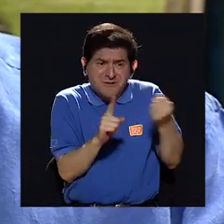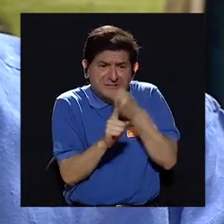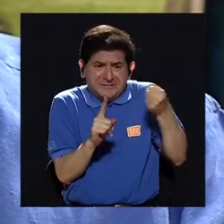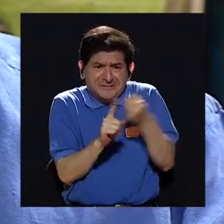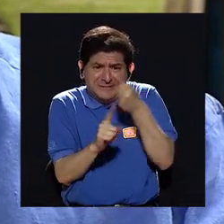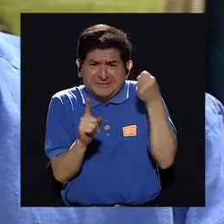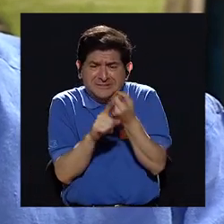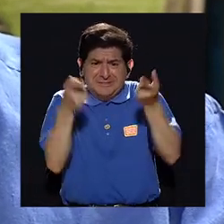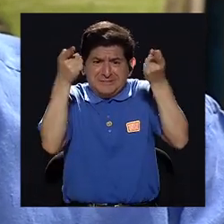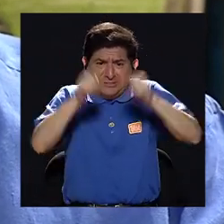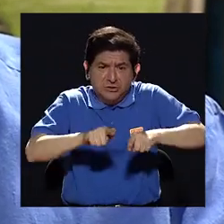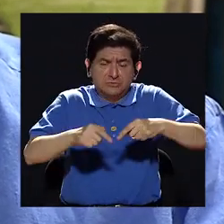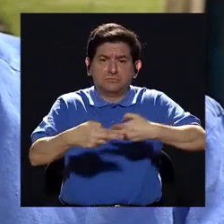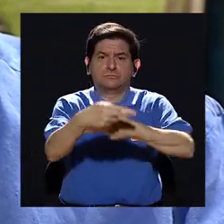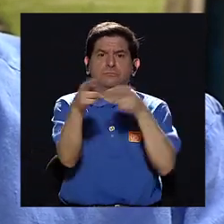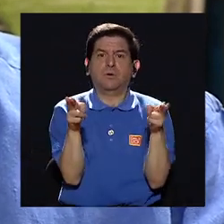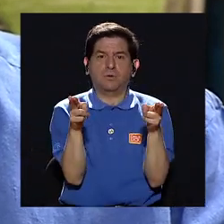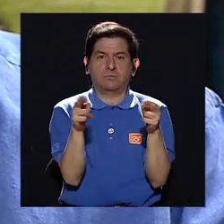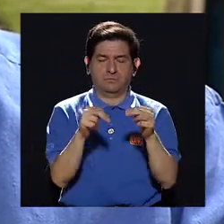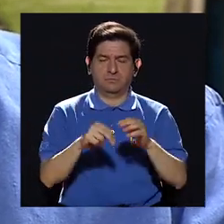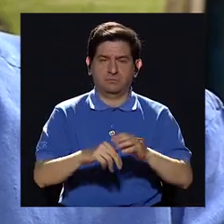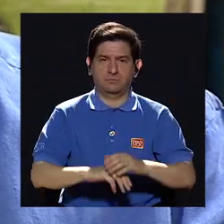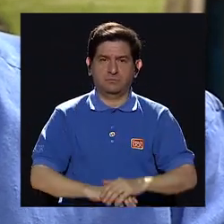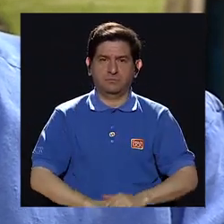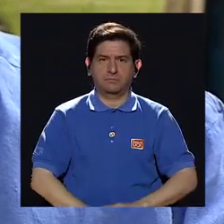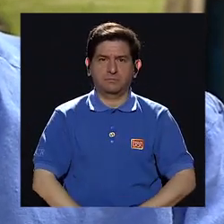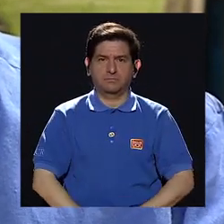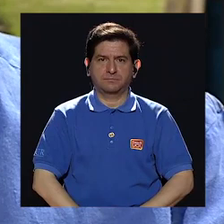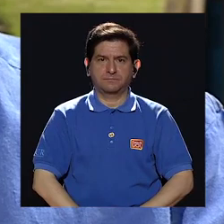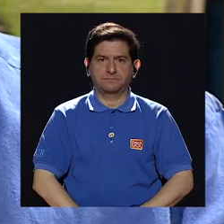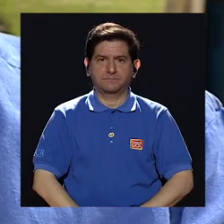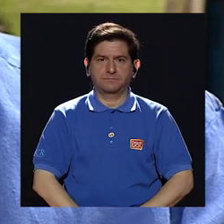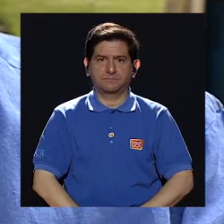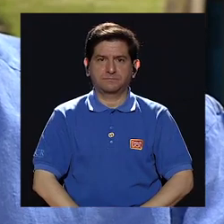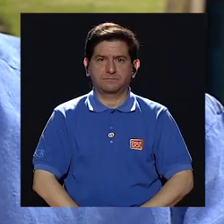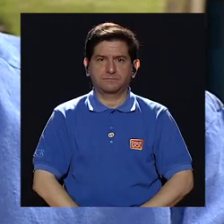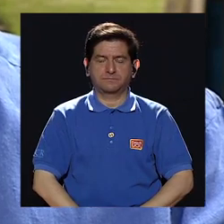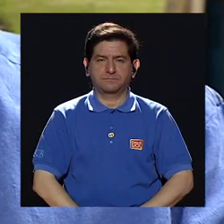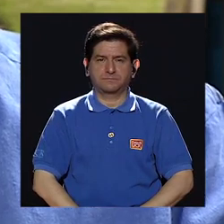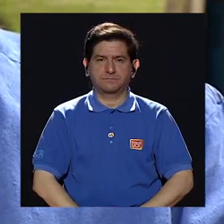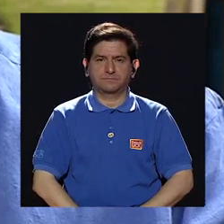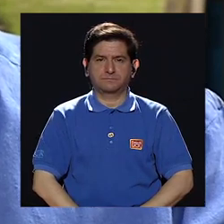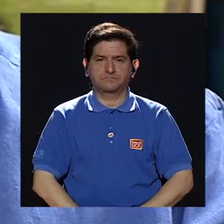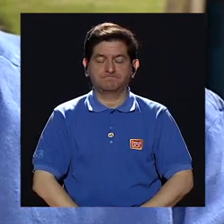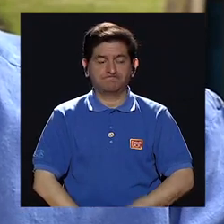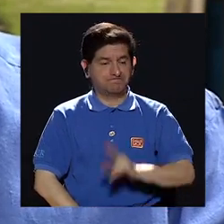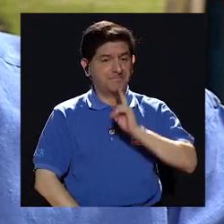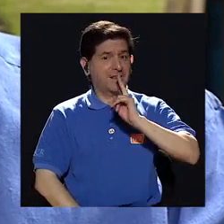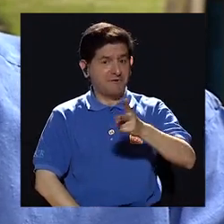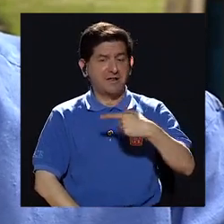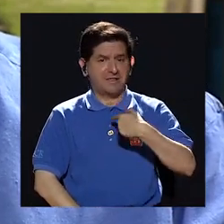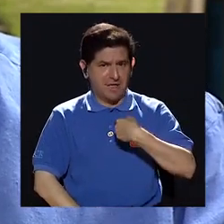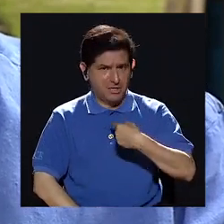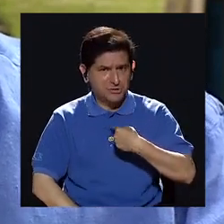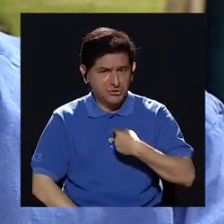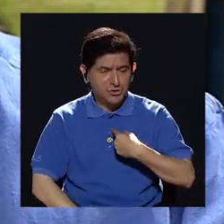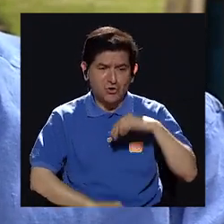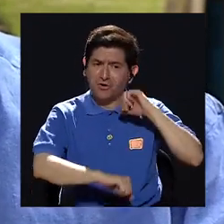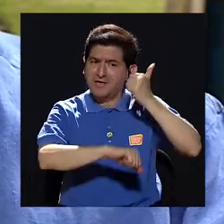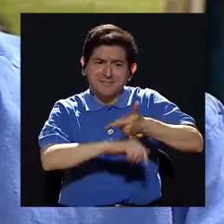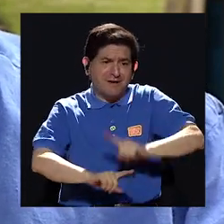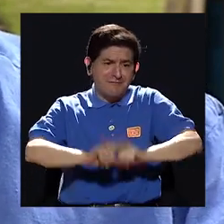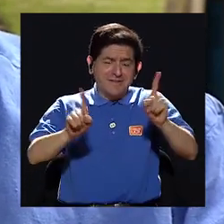violencia que imperaba en la región. Entonces, la verdad es que yo me tenía que